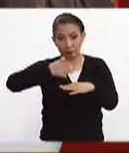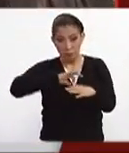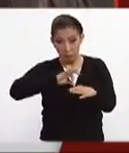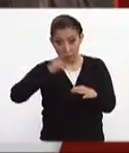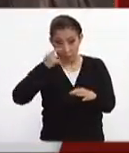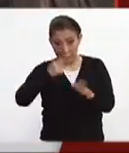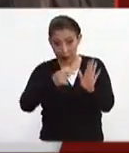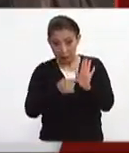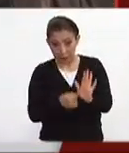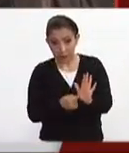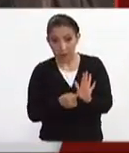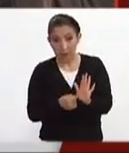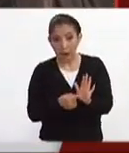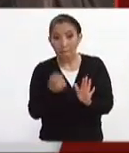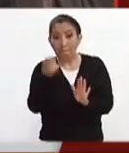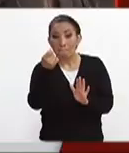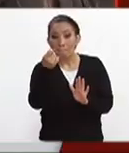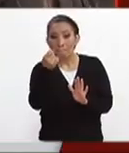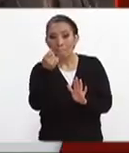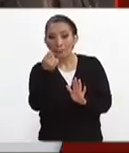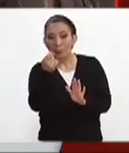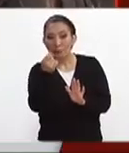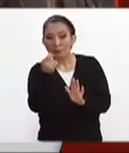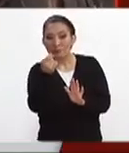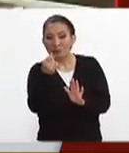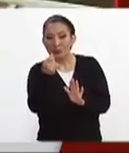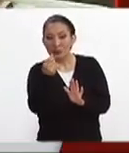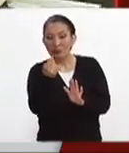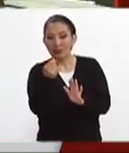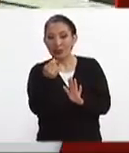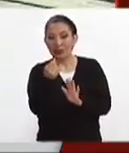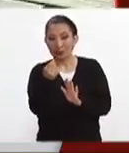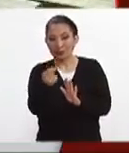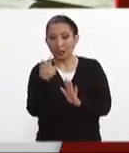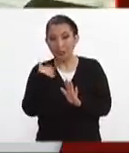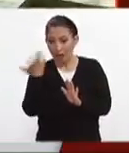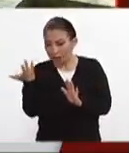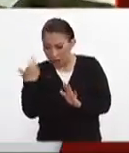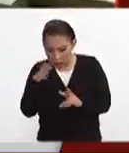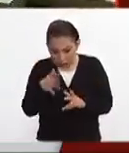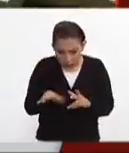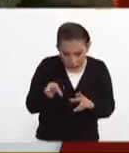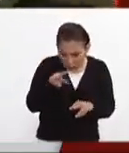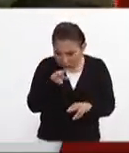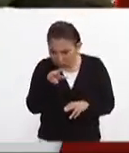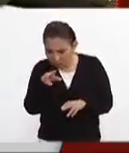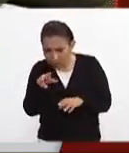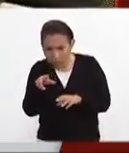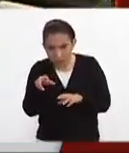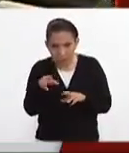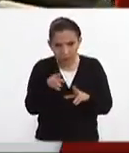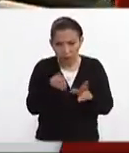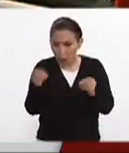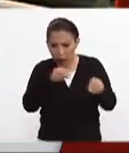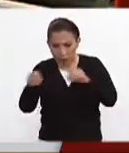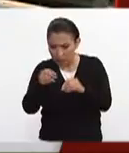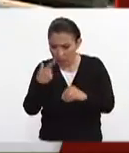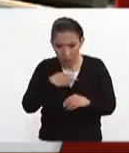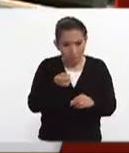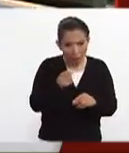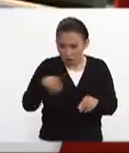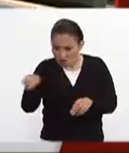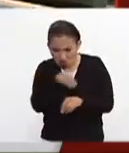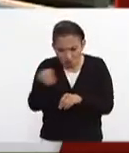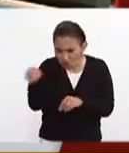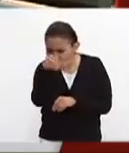si podamos ver el perro que está haciendo demasiadas demasiados movimientos